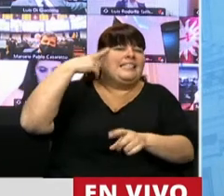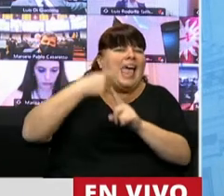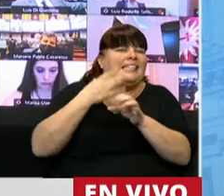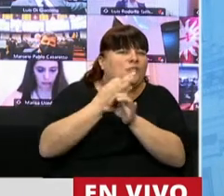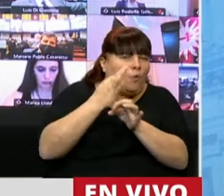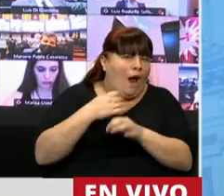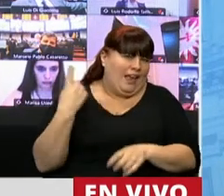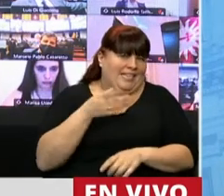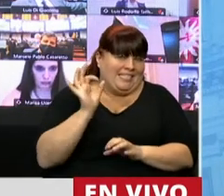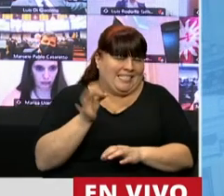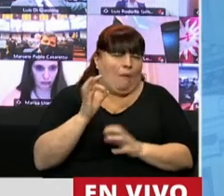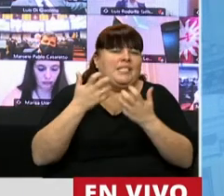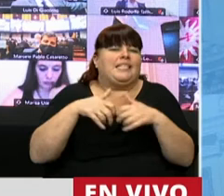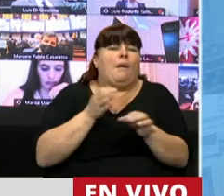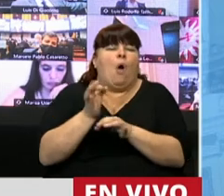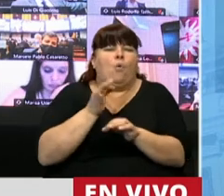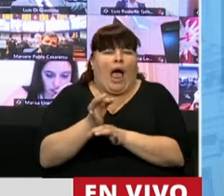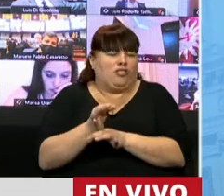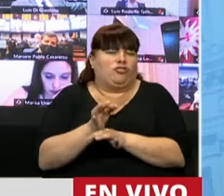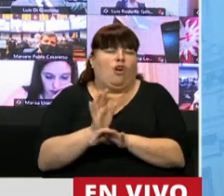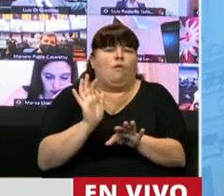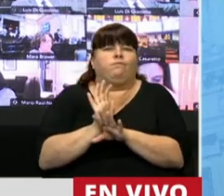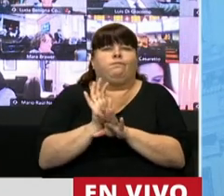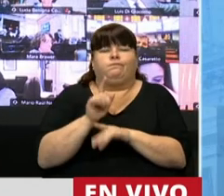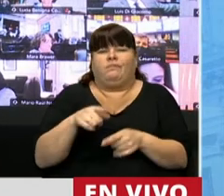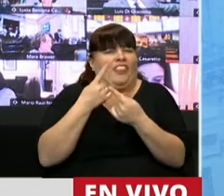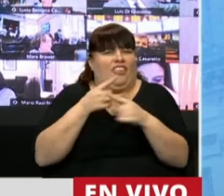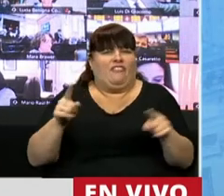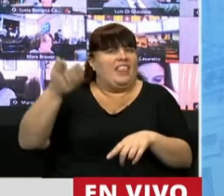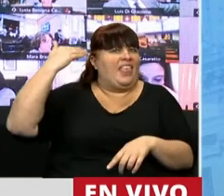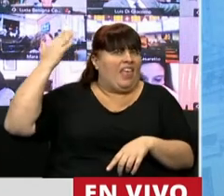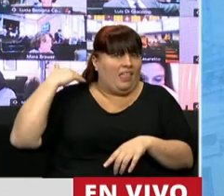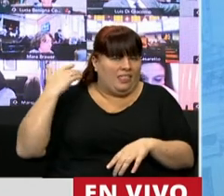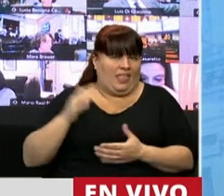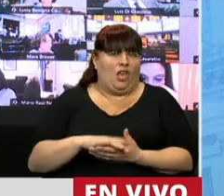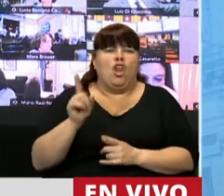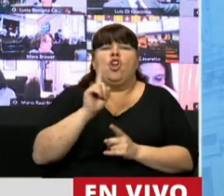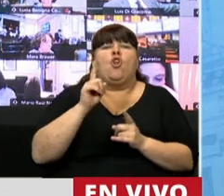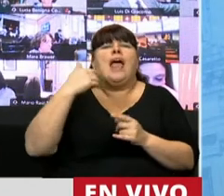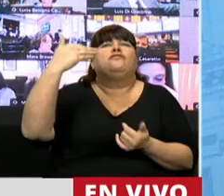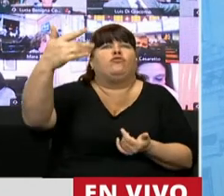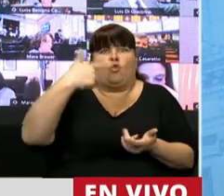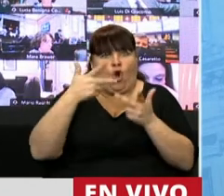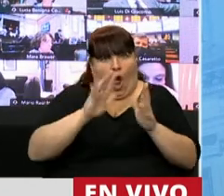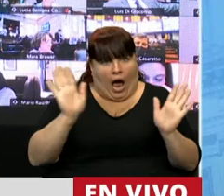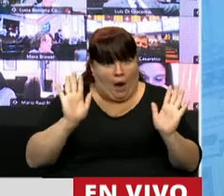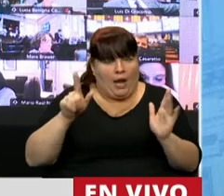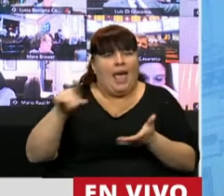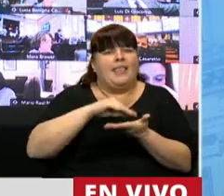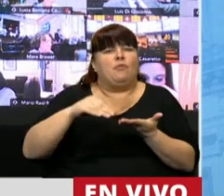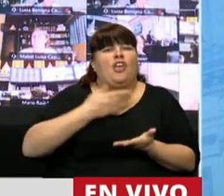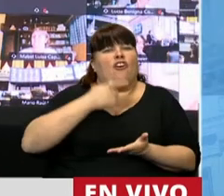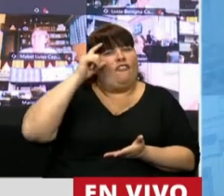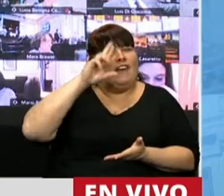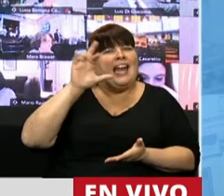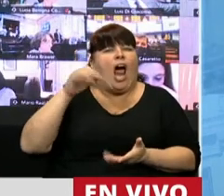fuimos, sabemos que es un sistema educativo totalmente diferente. Y no hablemos de futuro. El diputado Ferrara